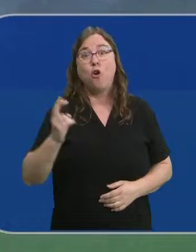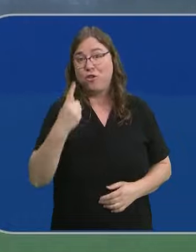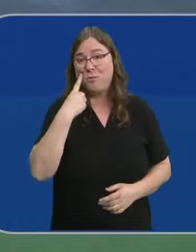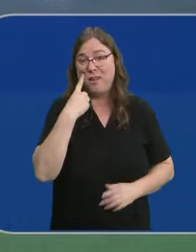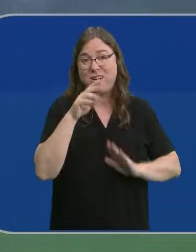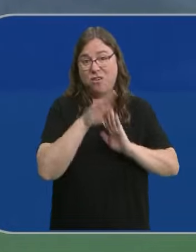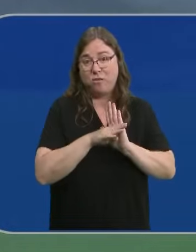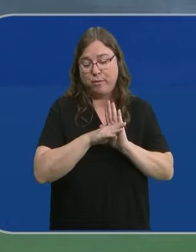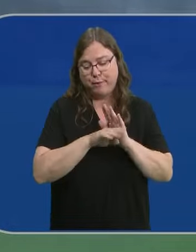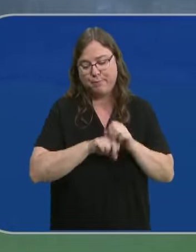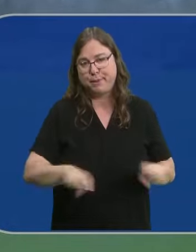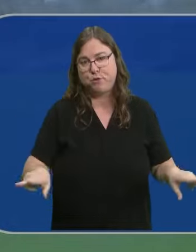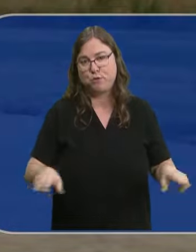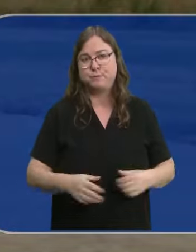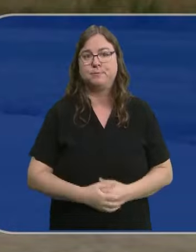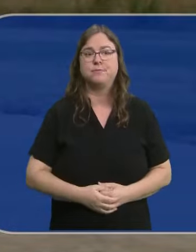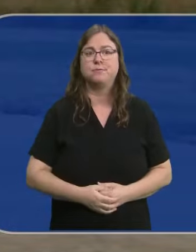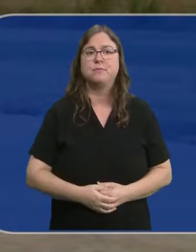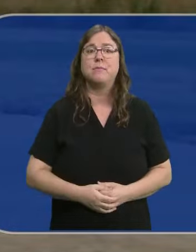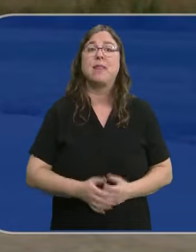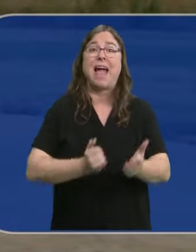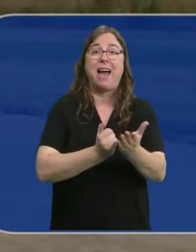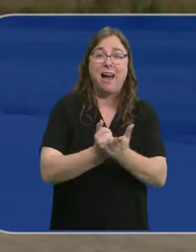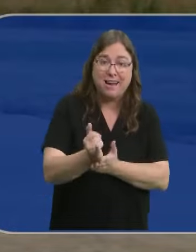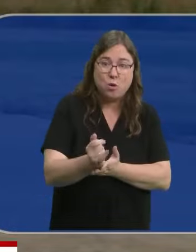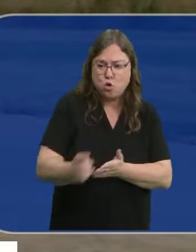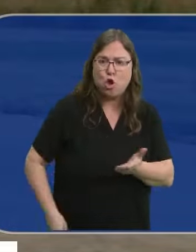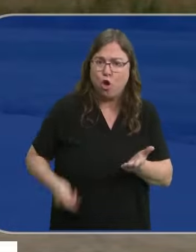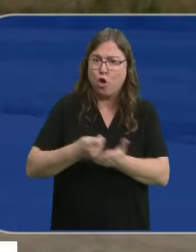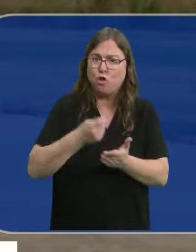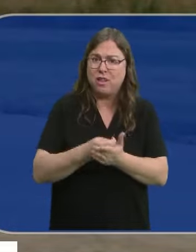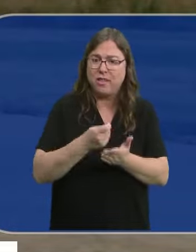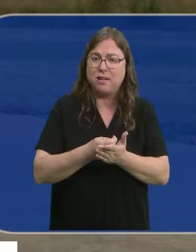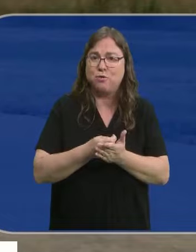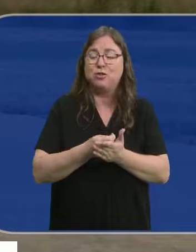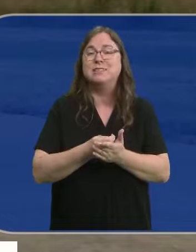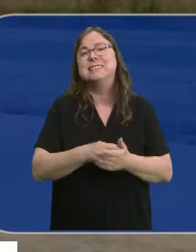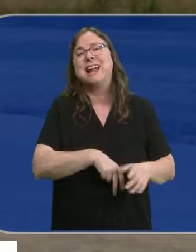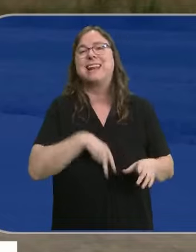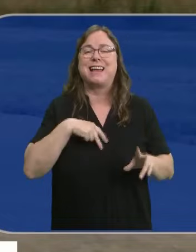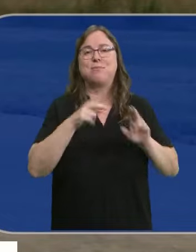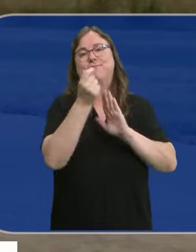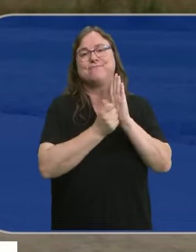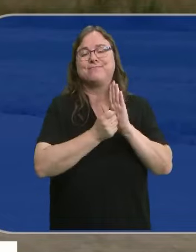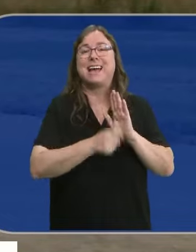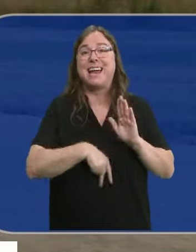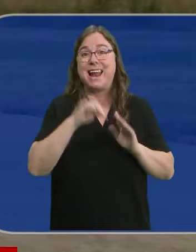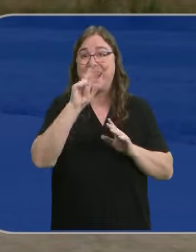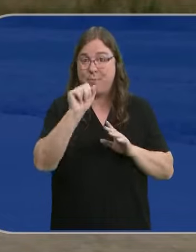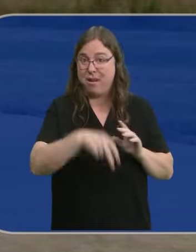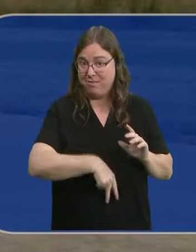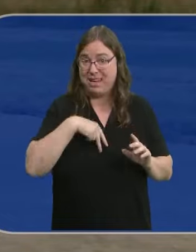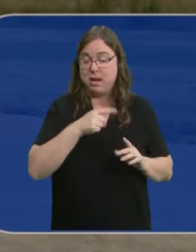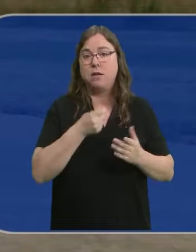como sus condiciones han empeorado. Pero los agricultores, los cotizantes que estén en el régimen general de IVA,